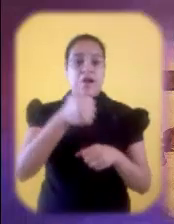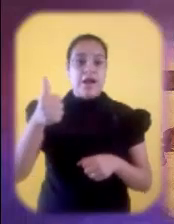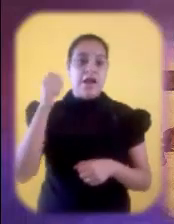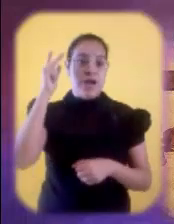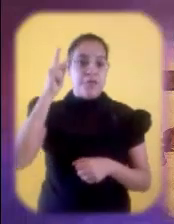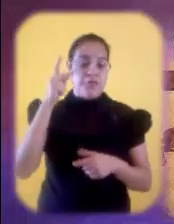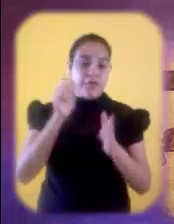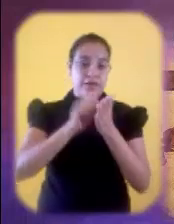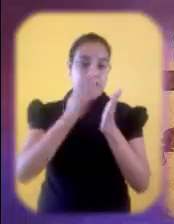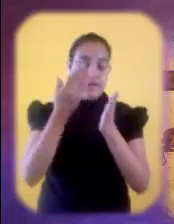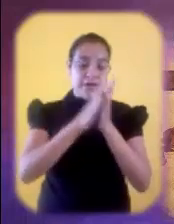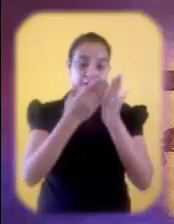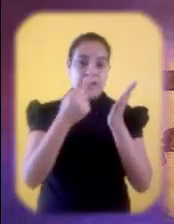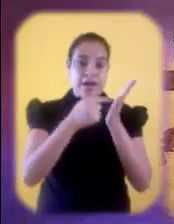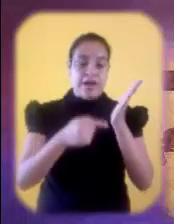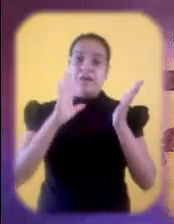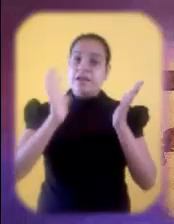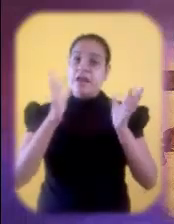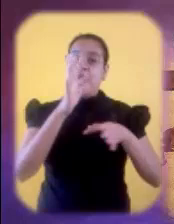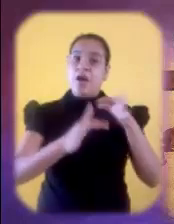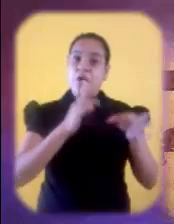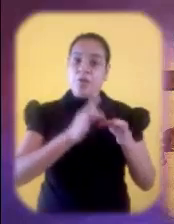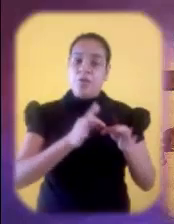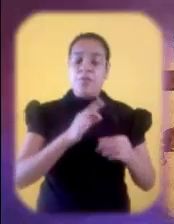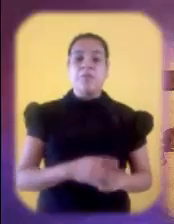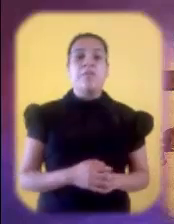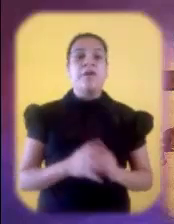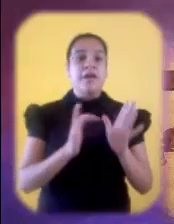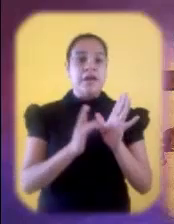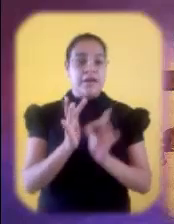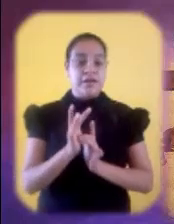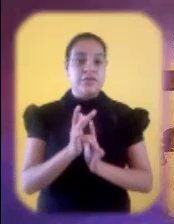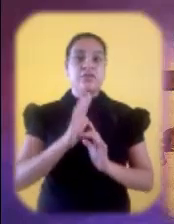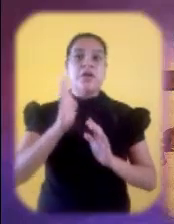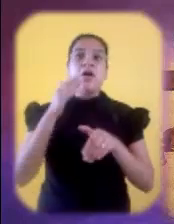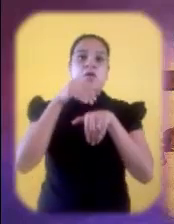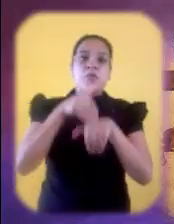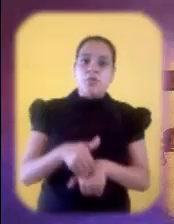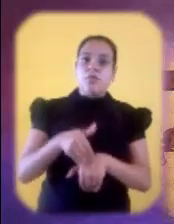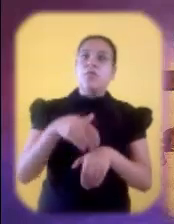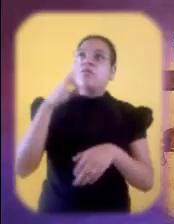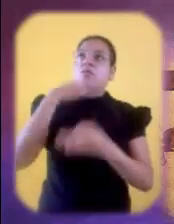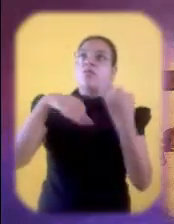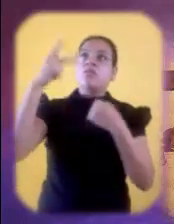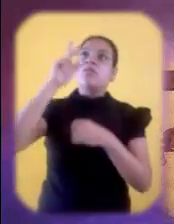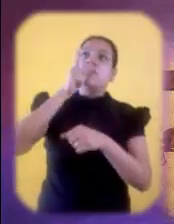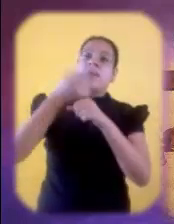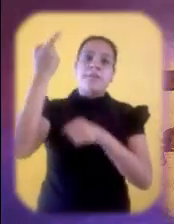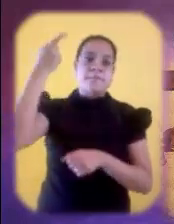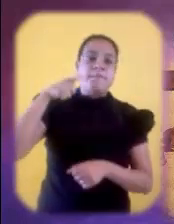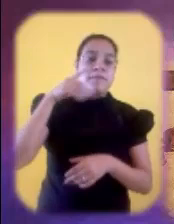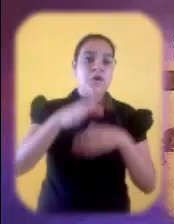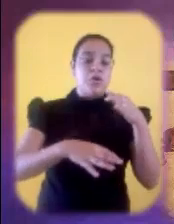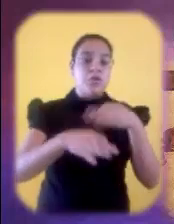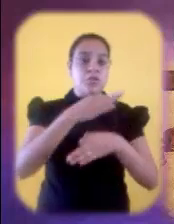cumplido al pie de la letra cada una de las profecías. Jesús ha sido fiel a todos los designios del